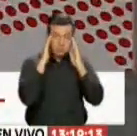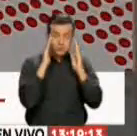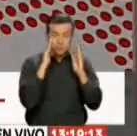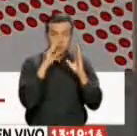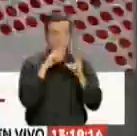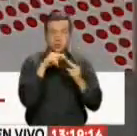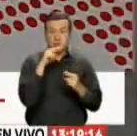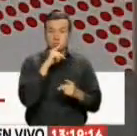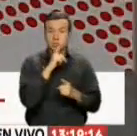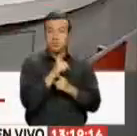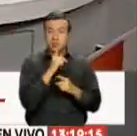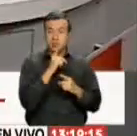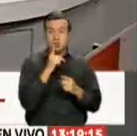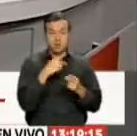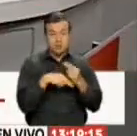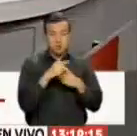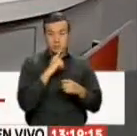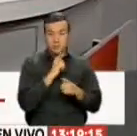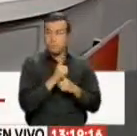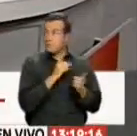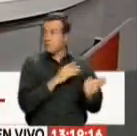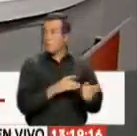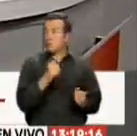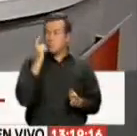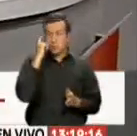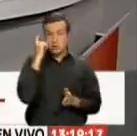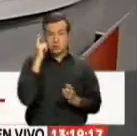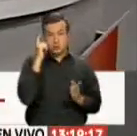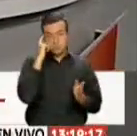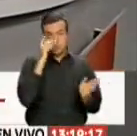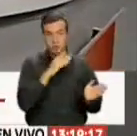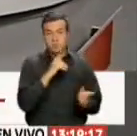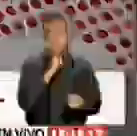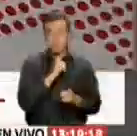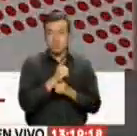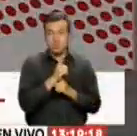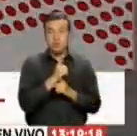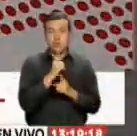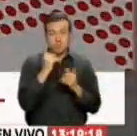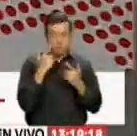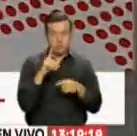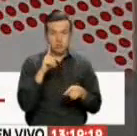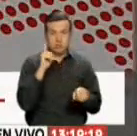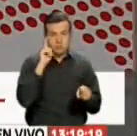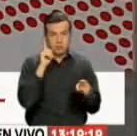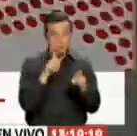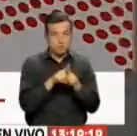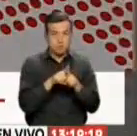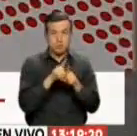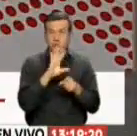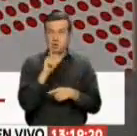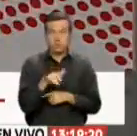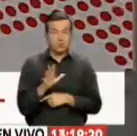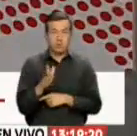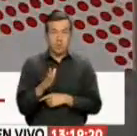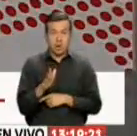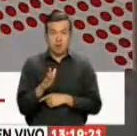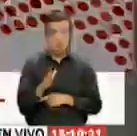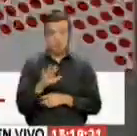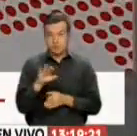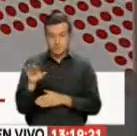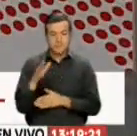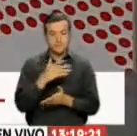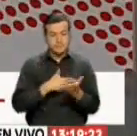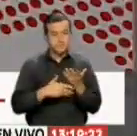intrarregionales en el comercio Creo que el escenario mismo, como digo Si bien hay este componente que no tenía Unasur Sigue siendo